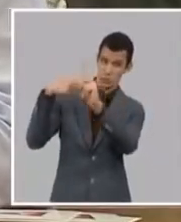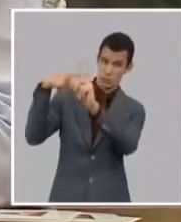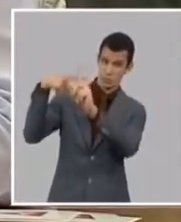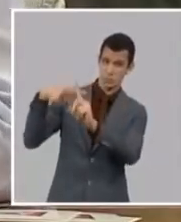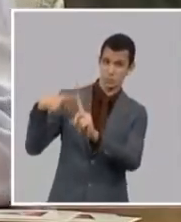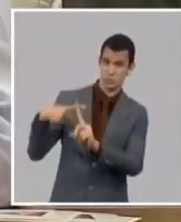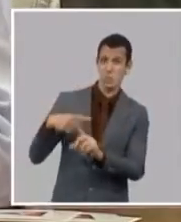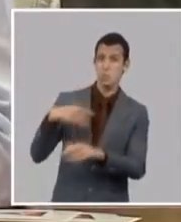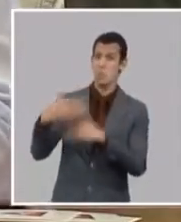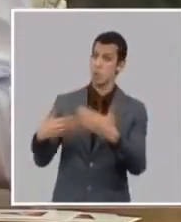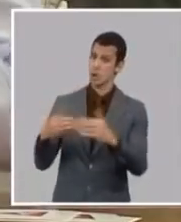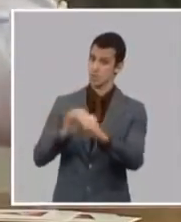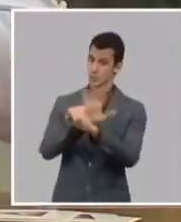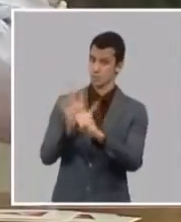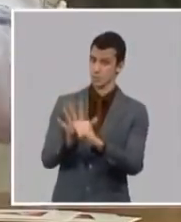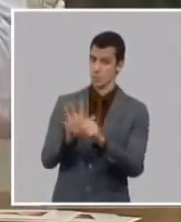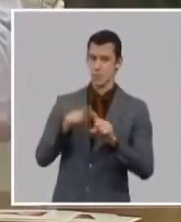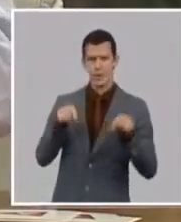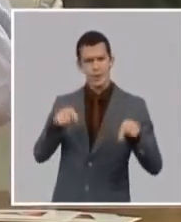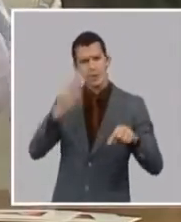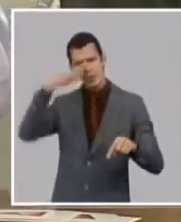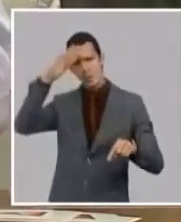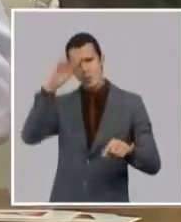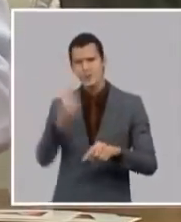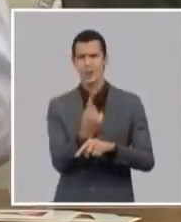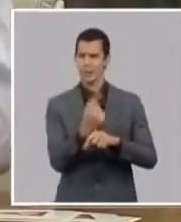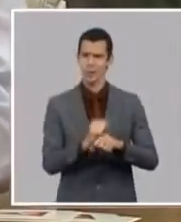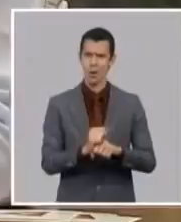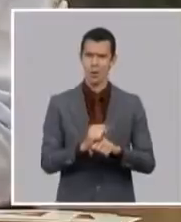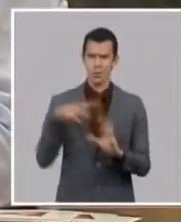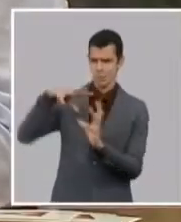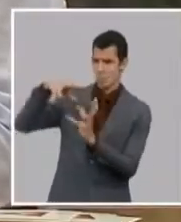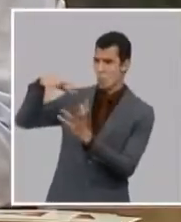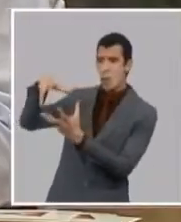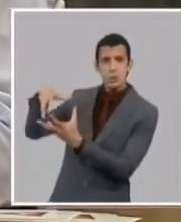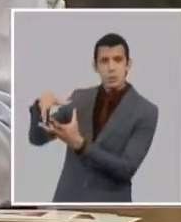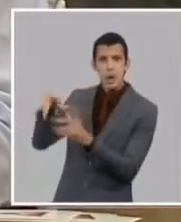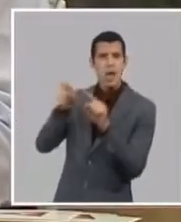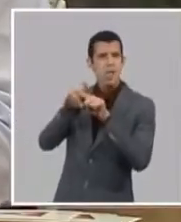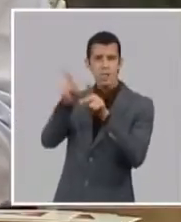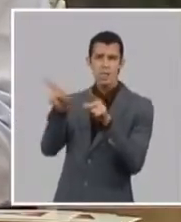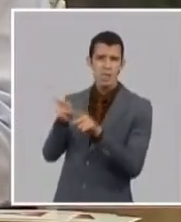más el pico pandémico no han tenido nosotros pudimos aplazar el pico pandémico